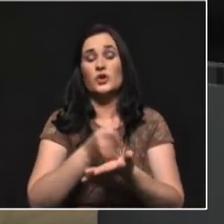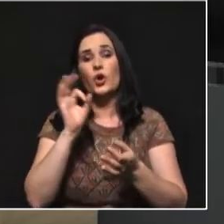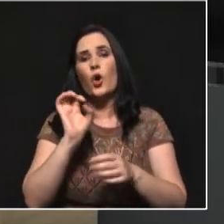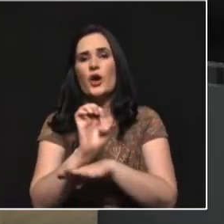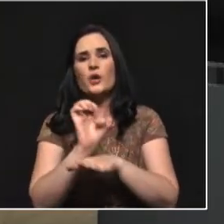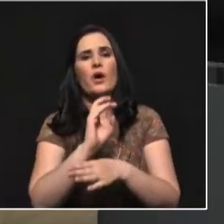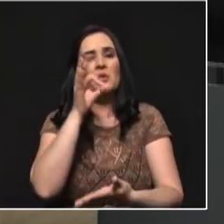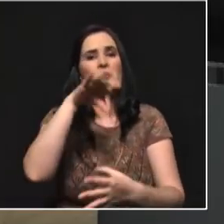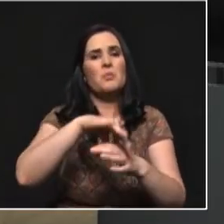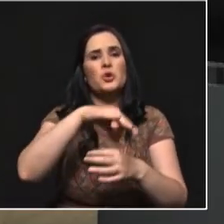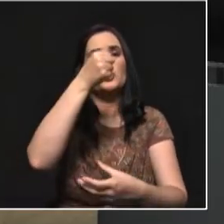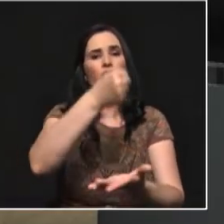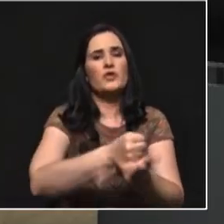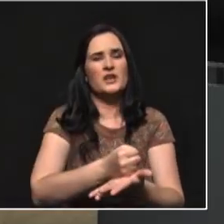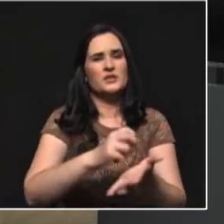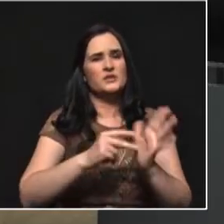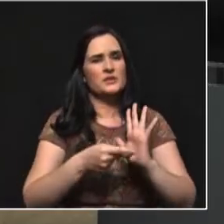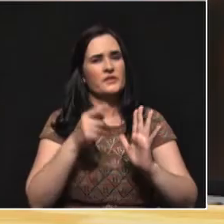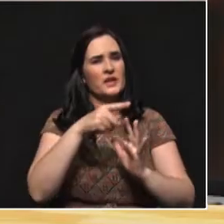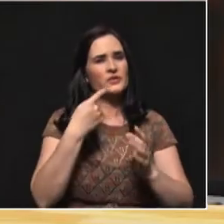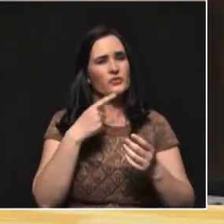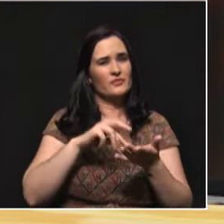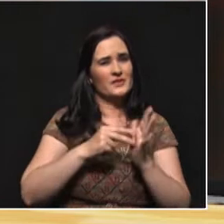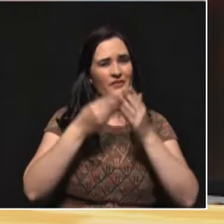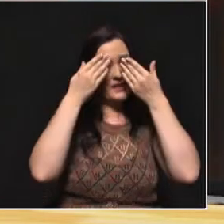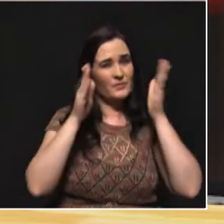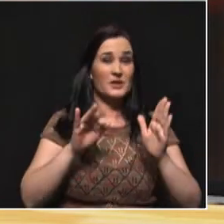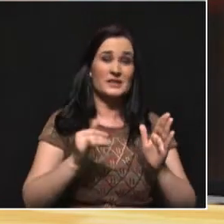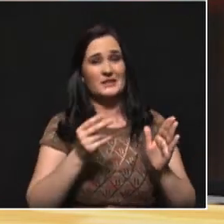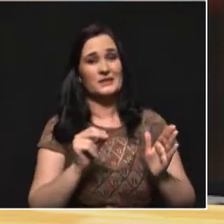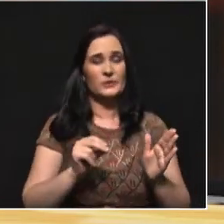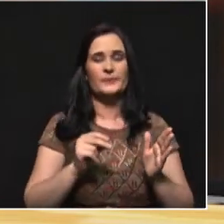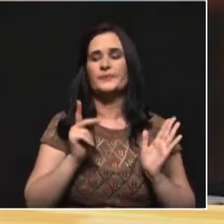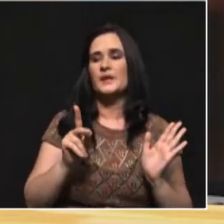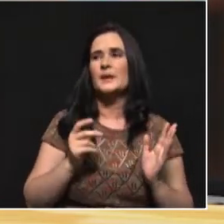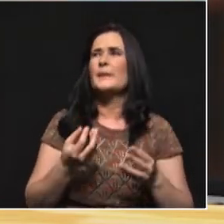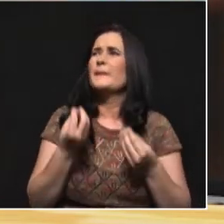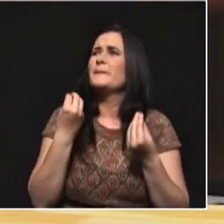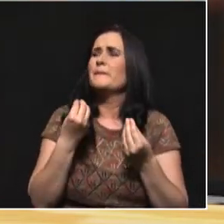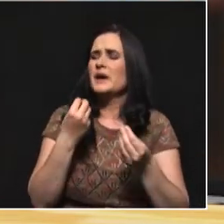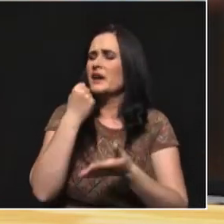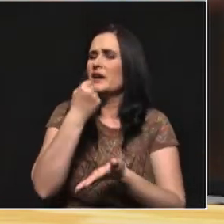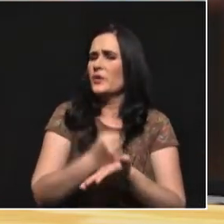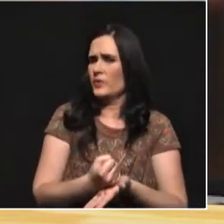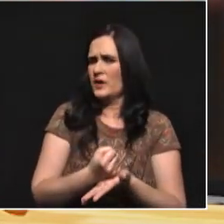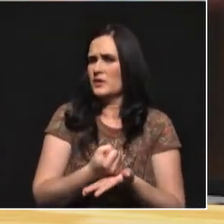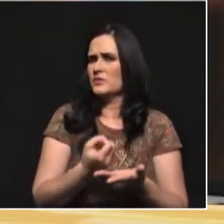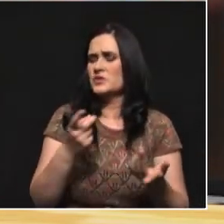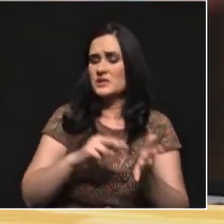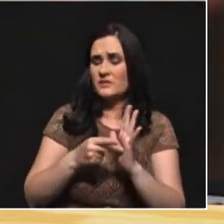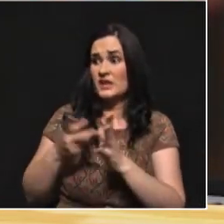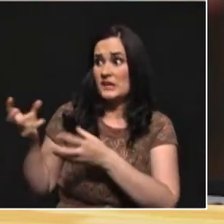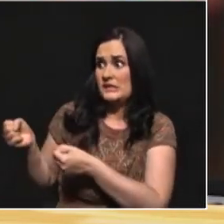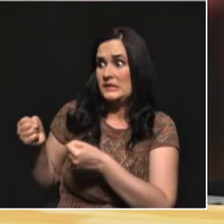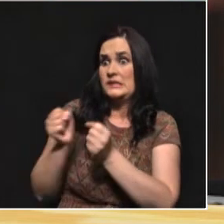esa obligatoriedad no nos habla bien de una democracia tampoco? Mire, la pregunta es, ¿para qué hacerlo obligatorio? Si vamos a llevar obligados a las